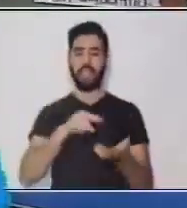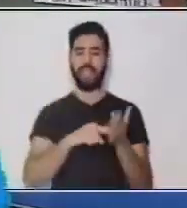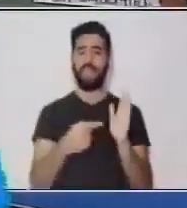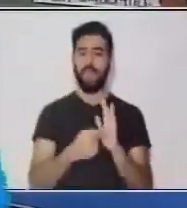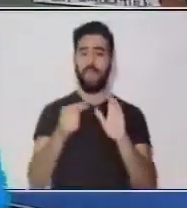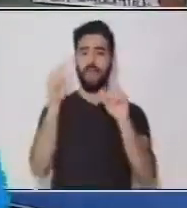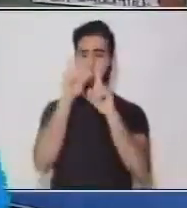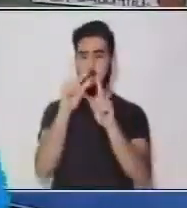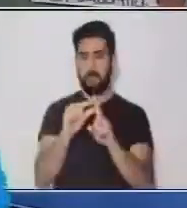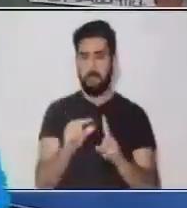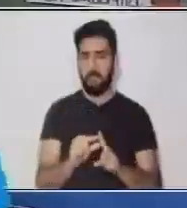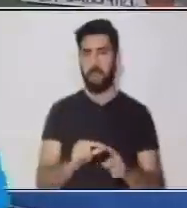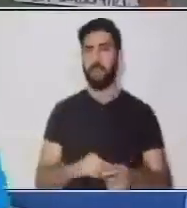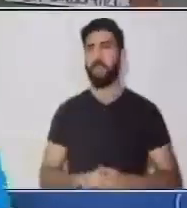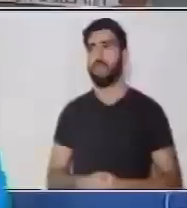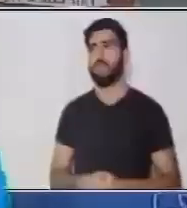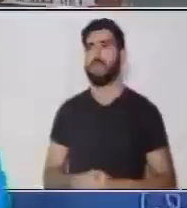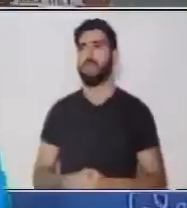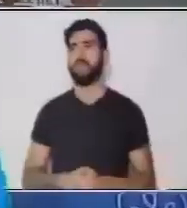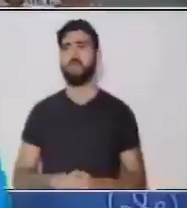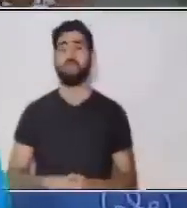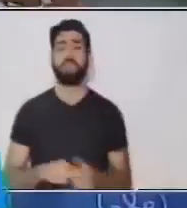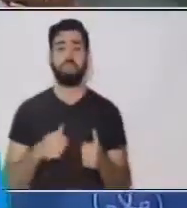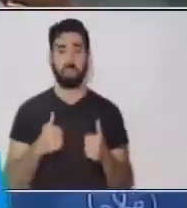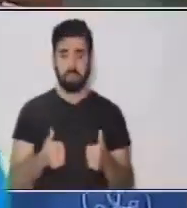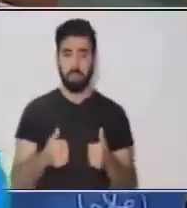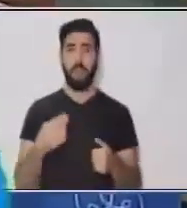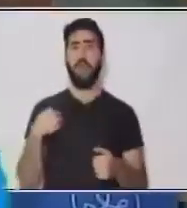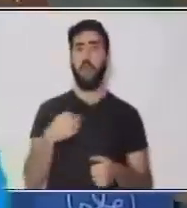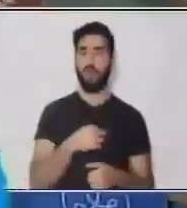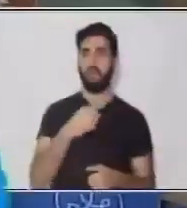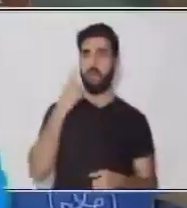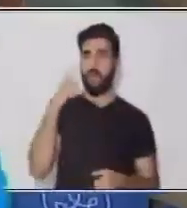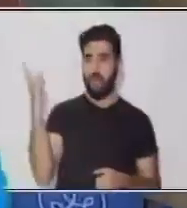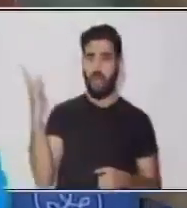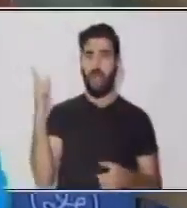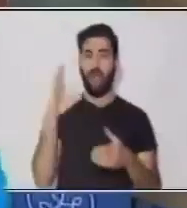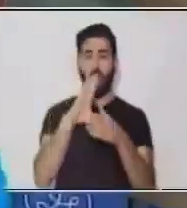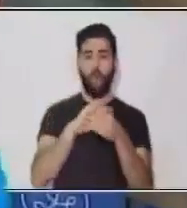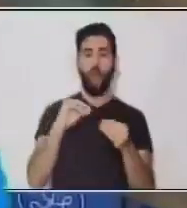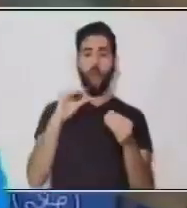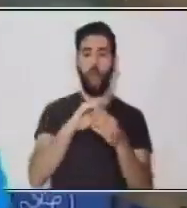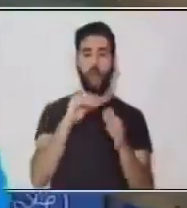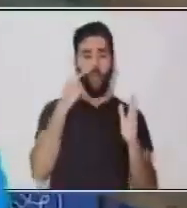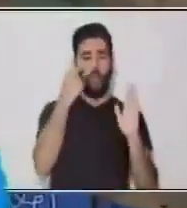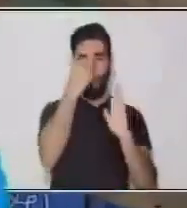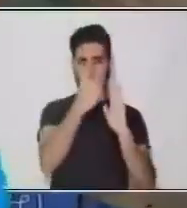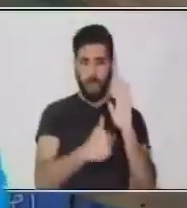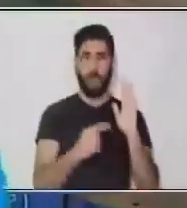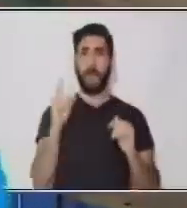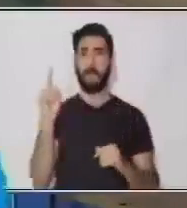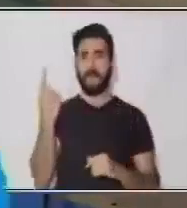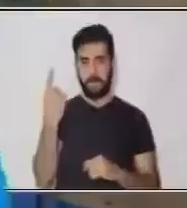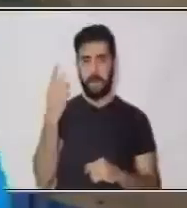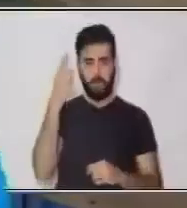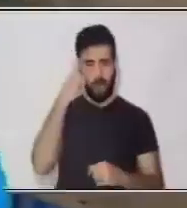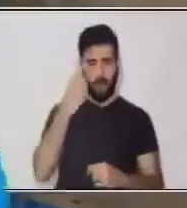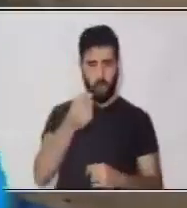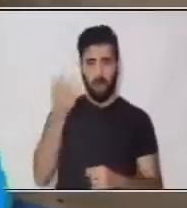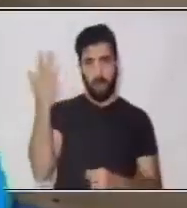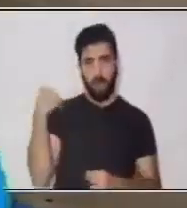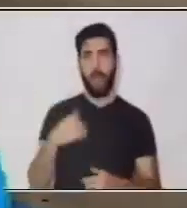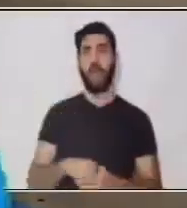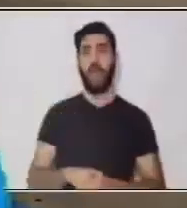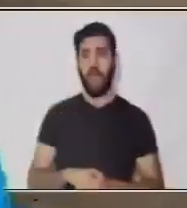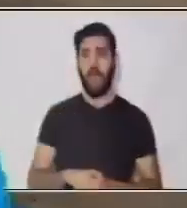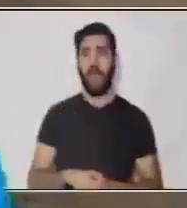Muy bien. Ahora... Vimos que en el cuento... Que la acabamos de leer al inicio... El amigo de las hortalizas...